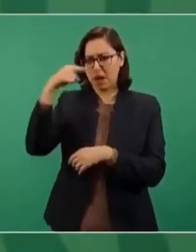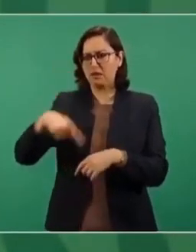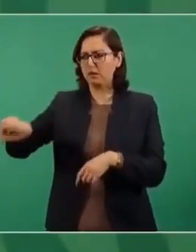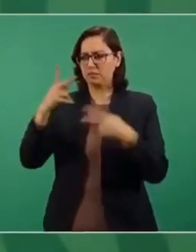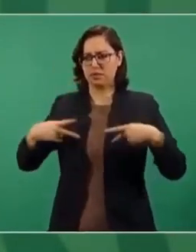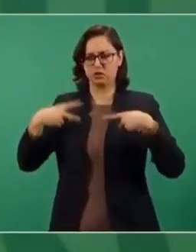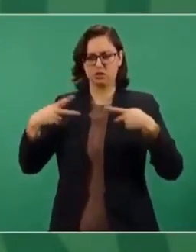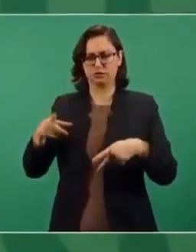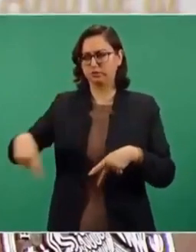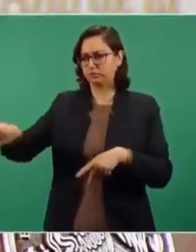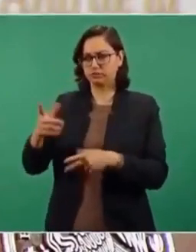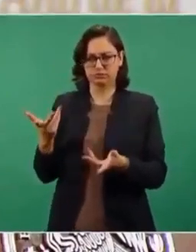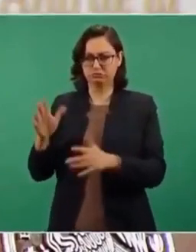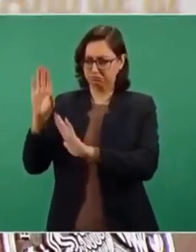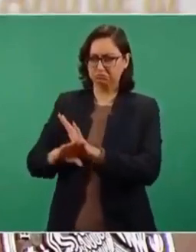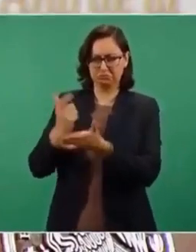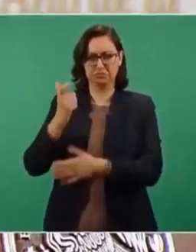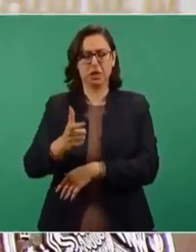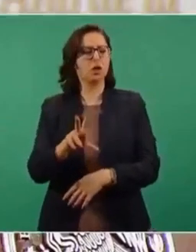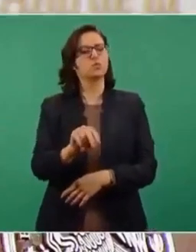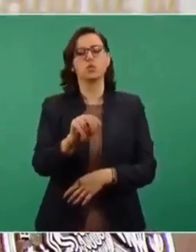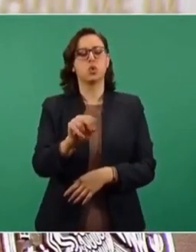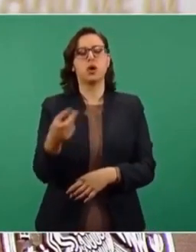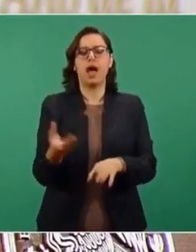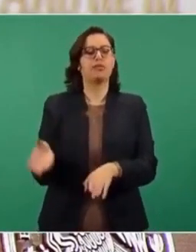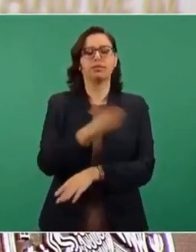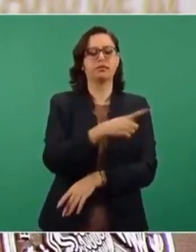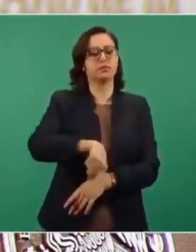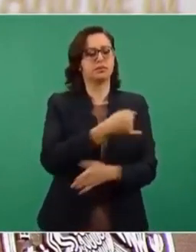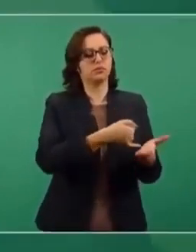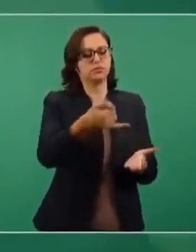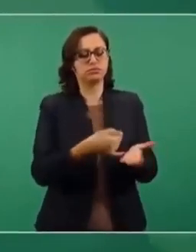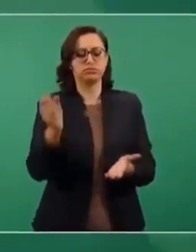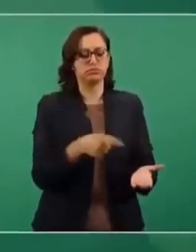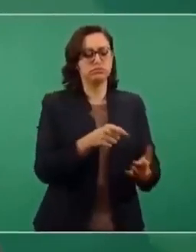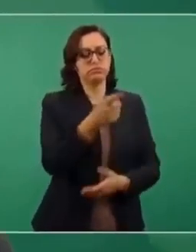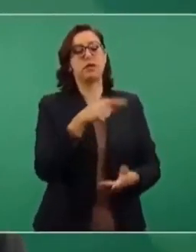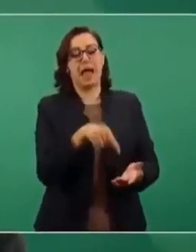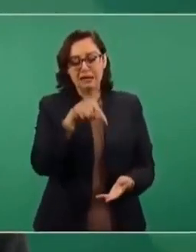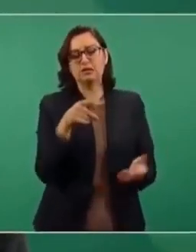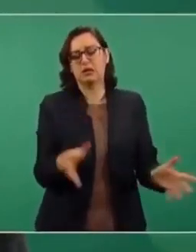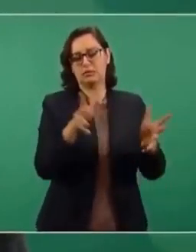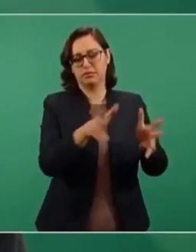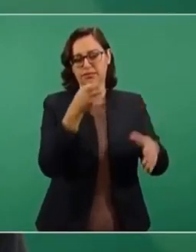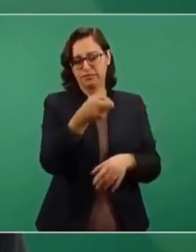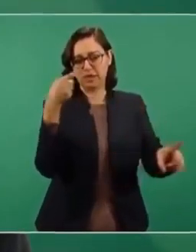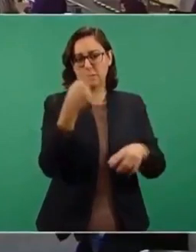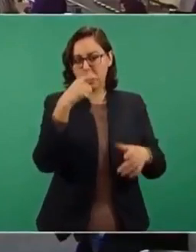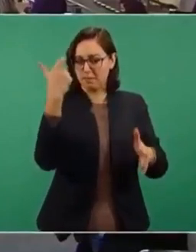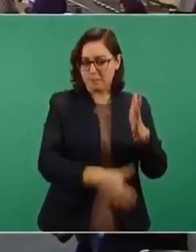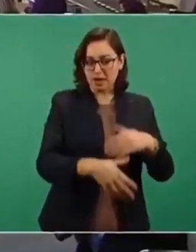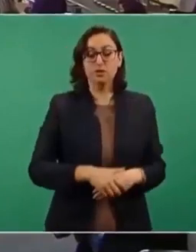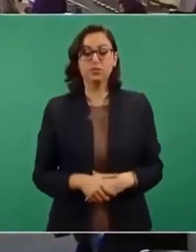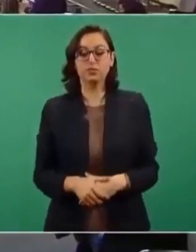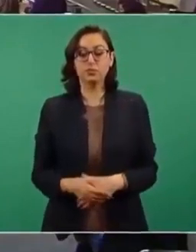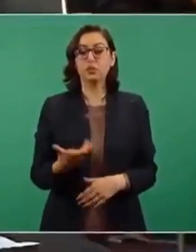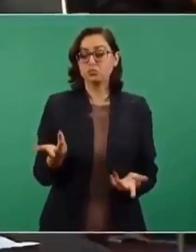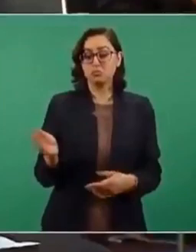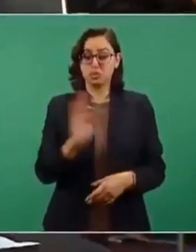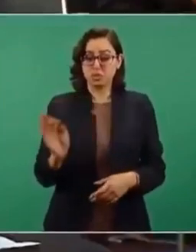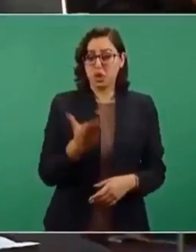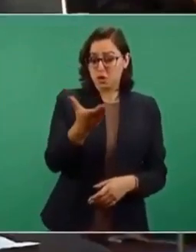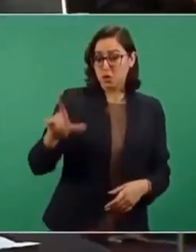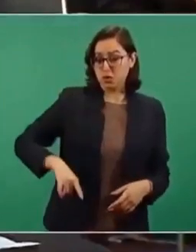mantener con el precio de garantía. Y buscar que se mantenga el precio de la tortilla. O que su gobierno sirva de enlace